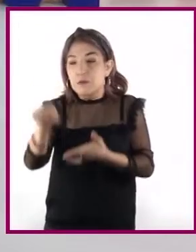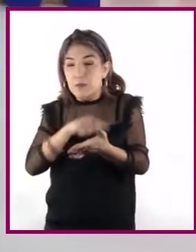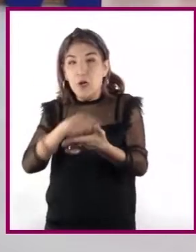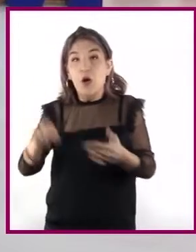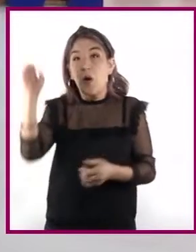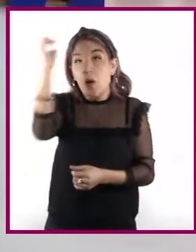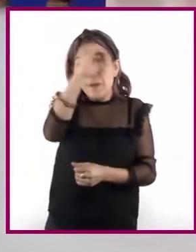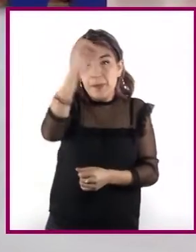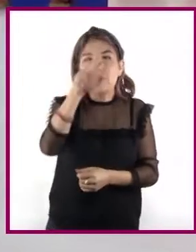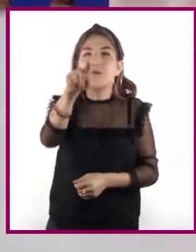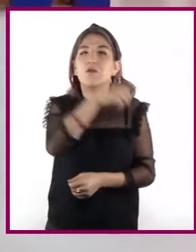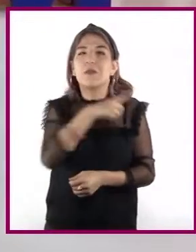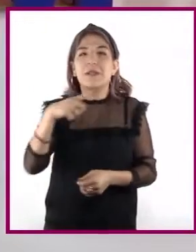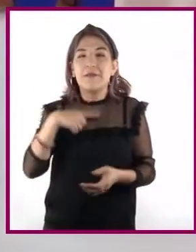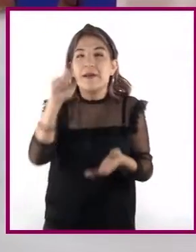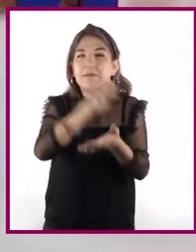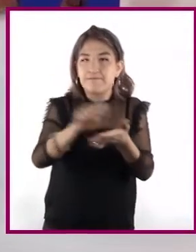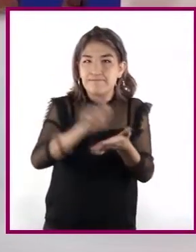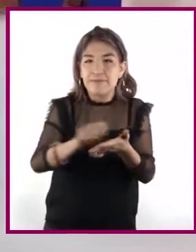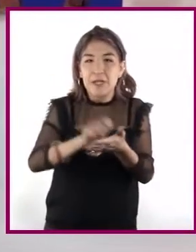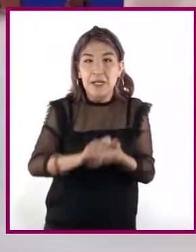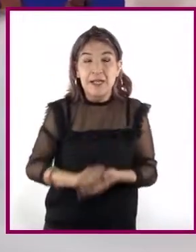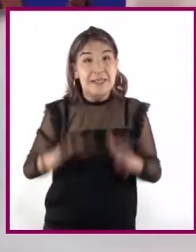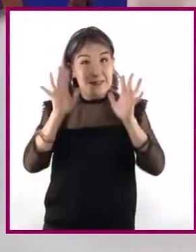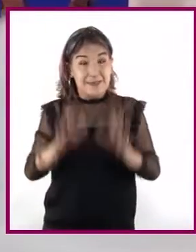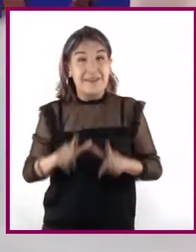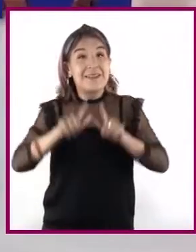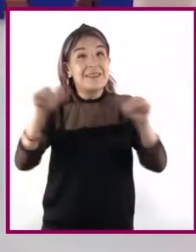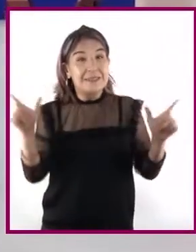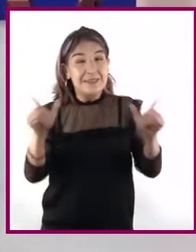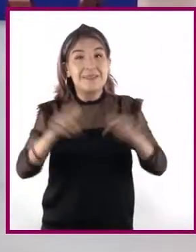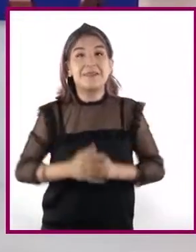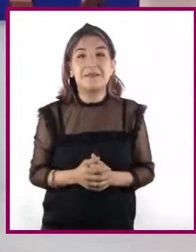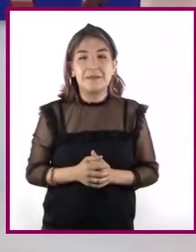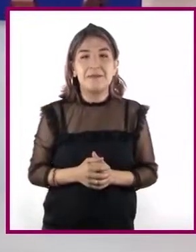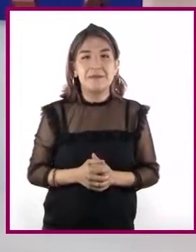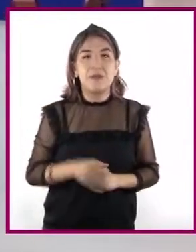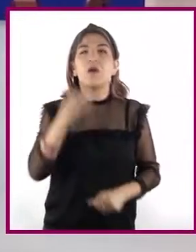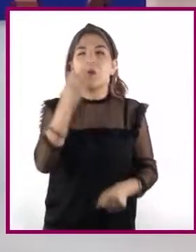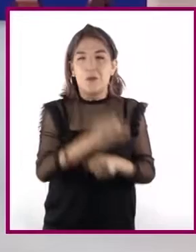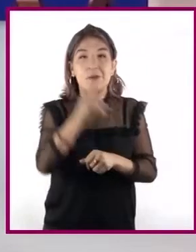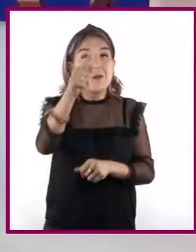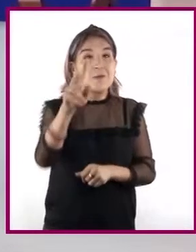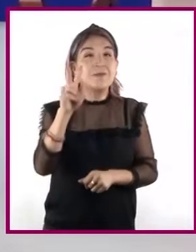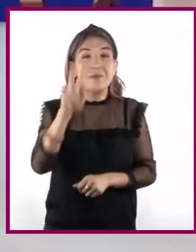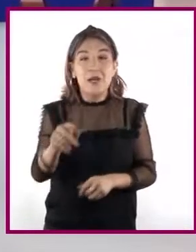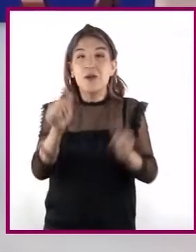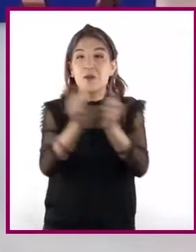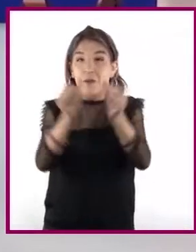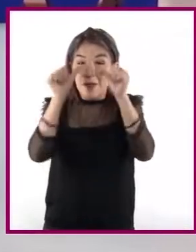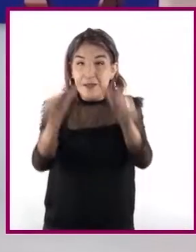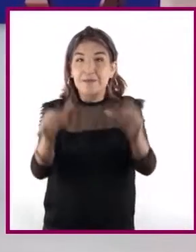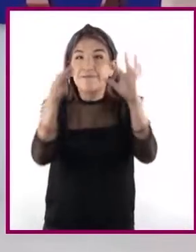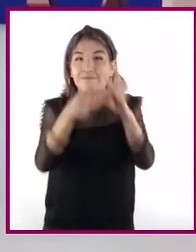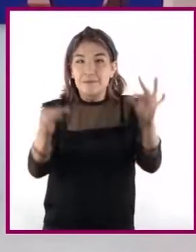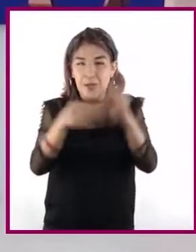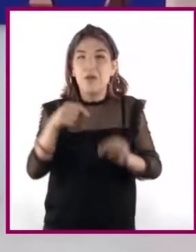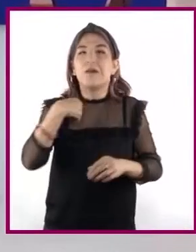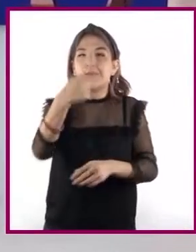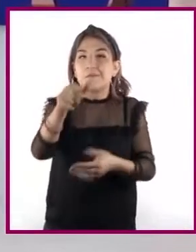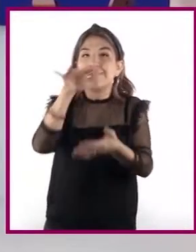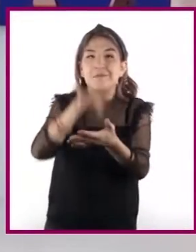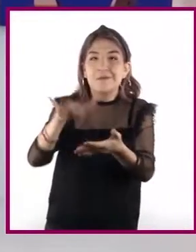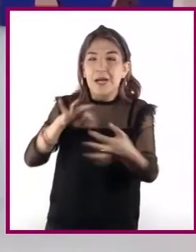opinión, escribirán la letra O. ¿Están listas y listos? Escuchen con atención, pues se las iremos leyendo.